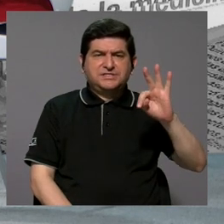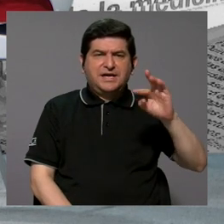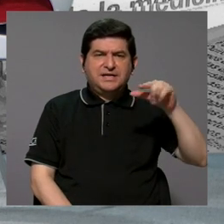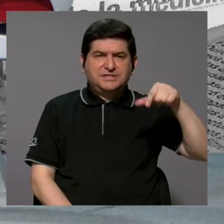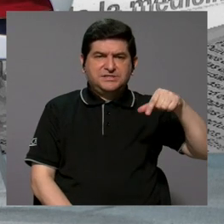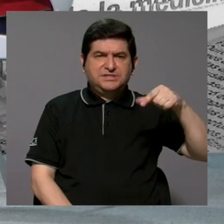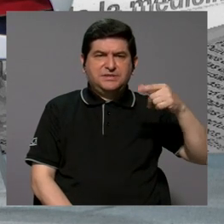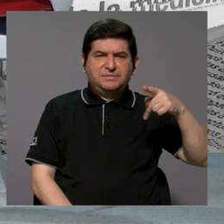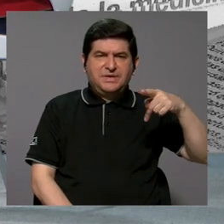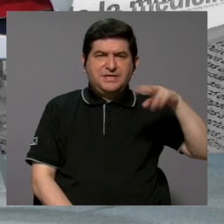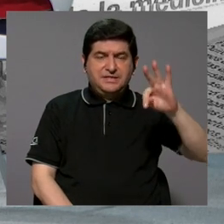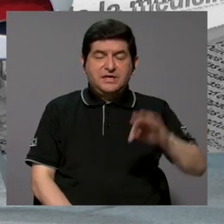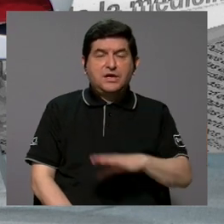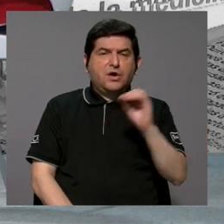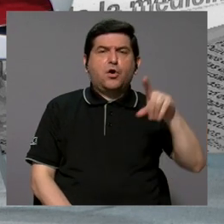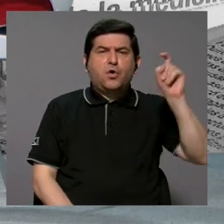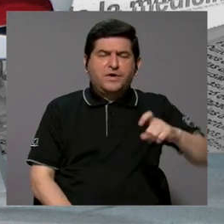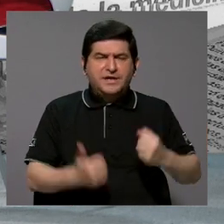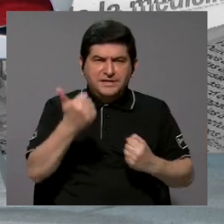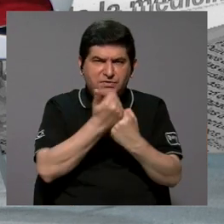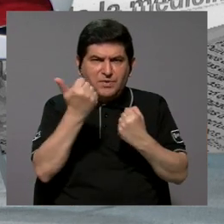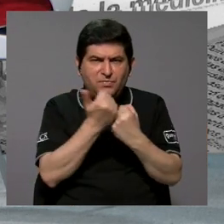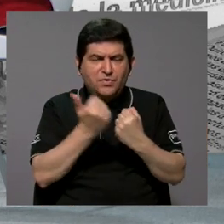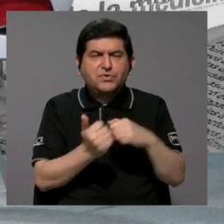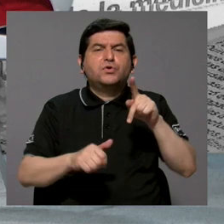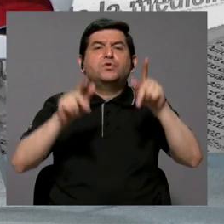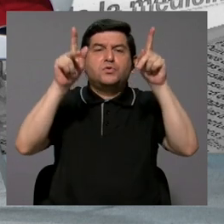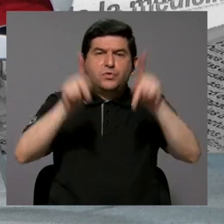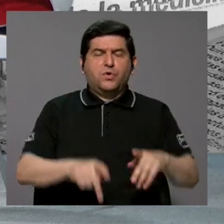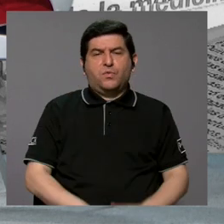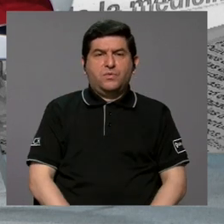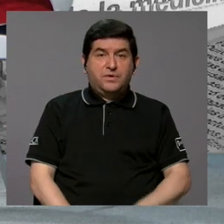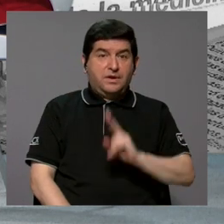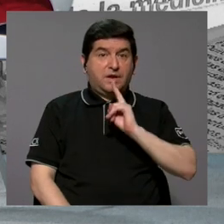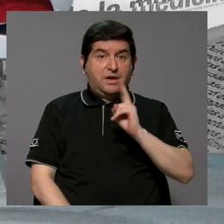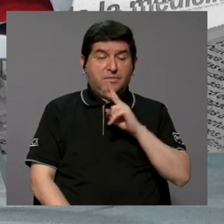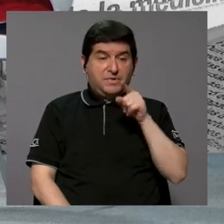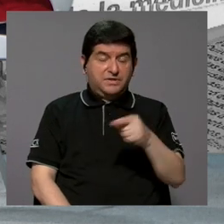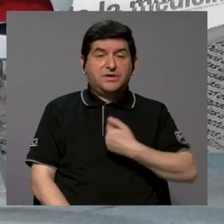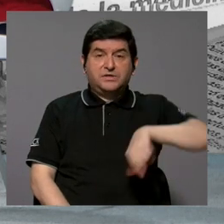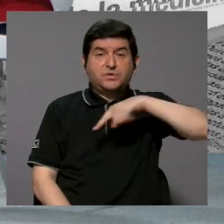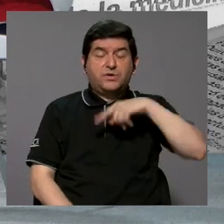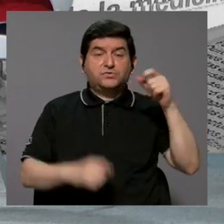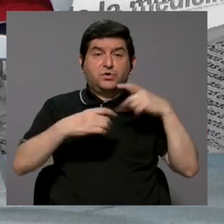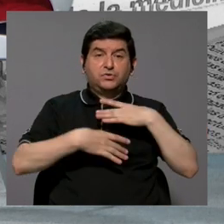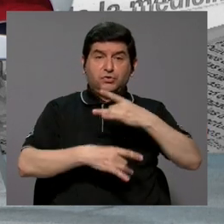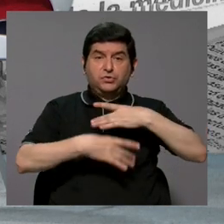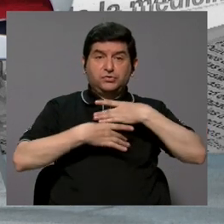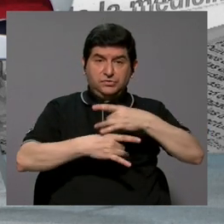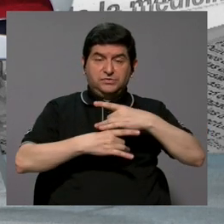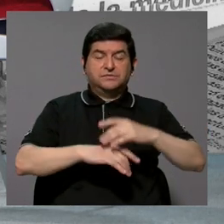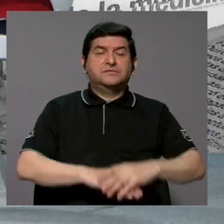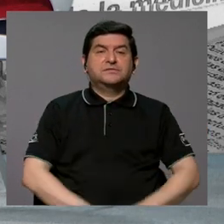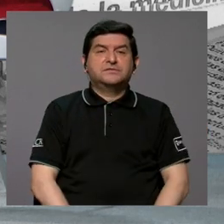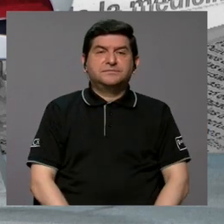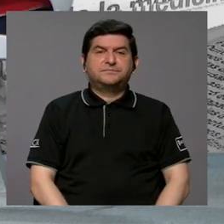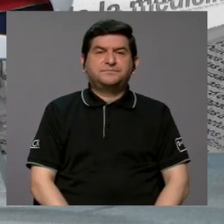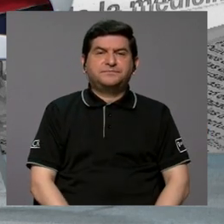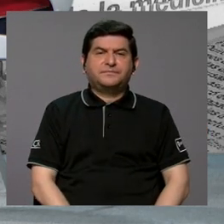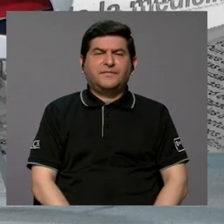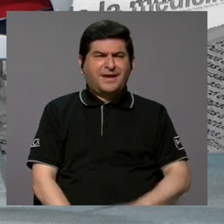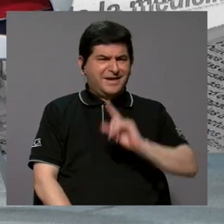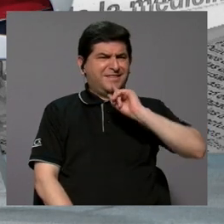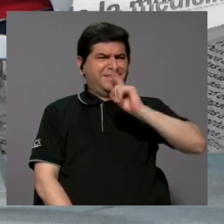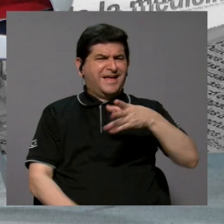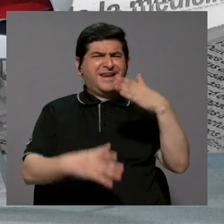cuándo no usarla, cuándo ocupo ese reforzamiento de un ser humano, porque realmente eso fue lo que nos llamó la atención, hacer un